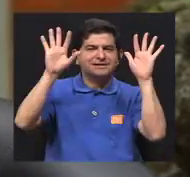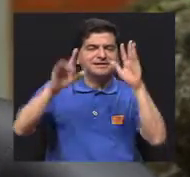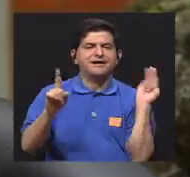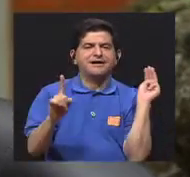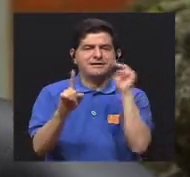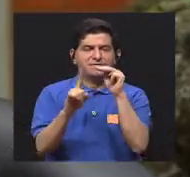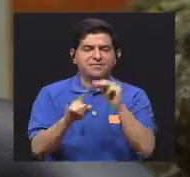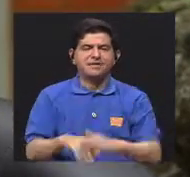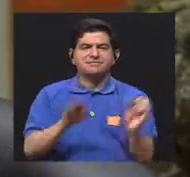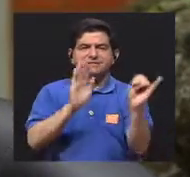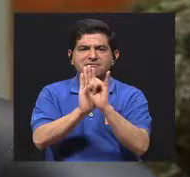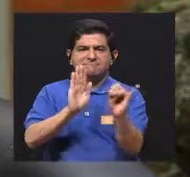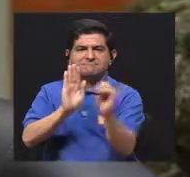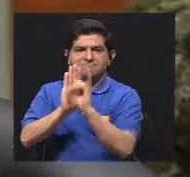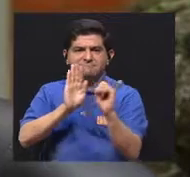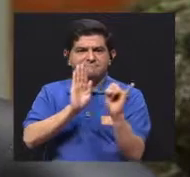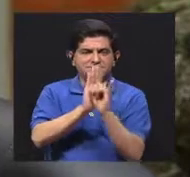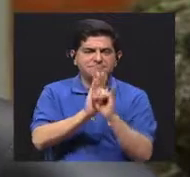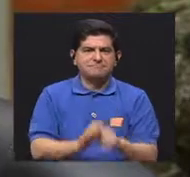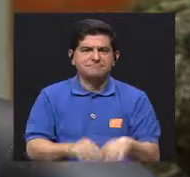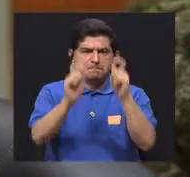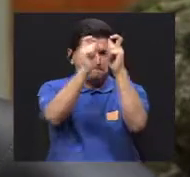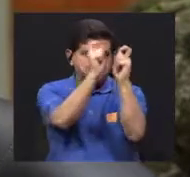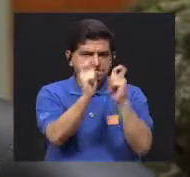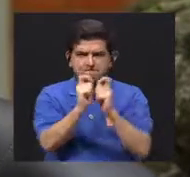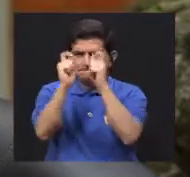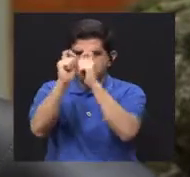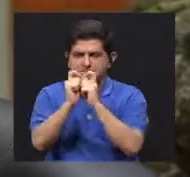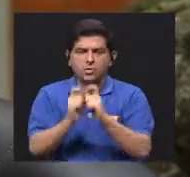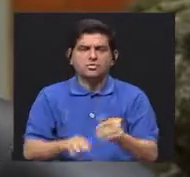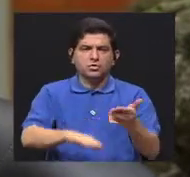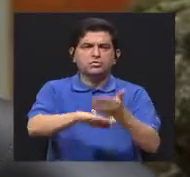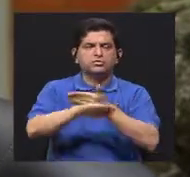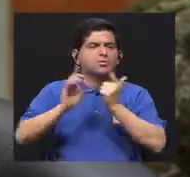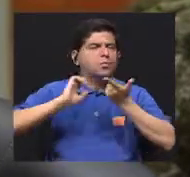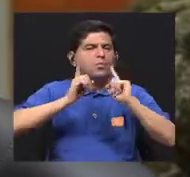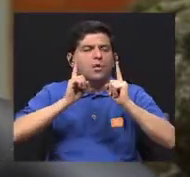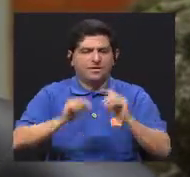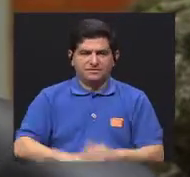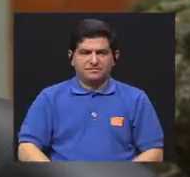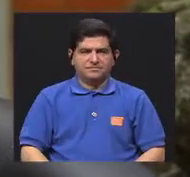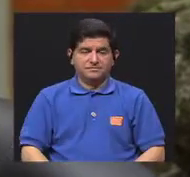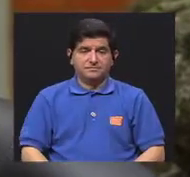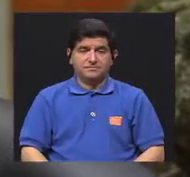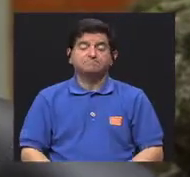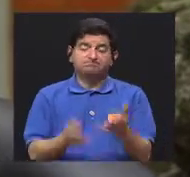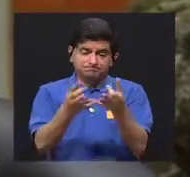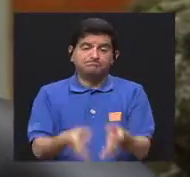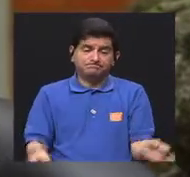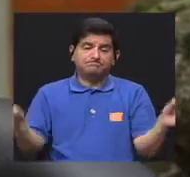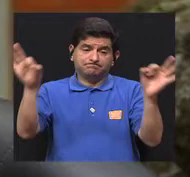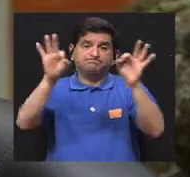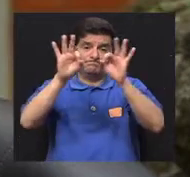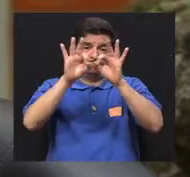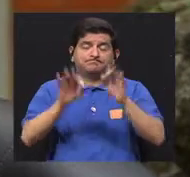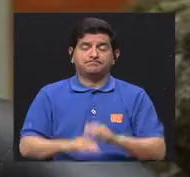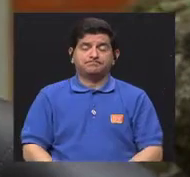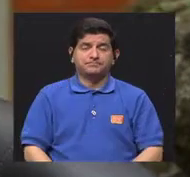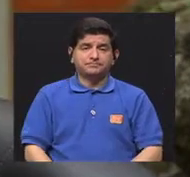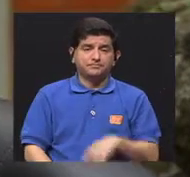Y a ayudarle a identificar en qué punto se puede mejorar. Entonces, sí es importante